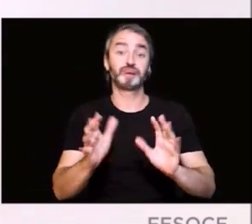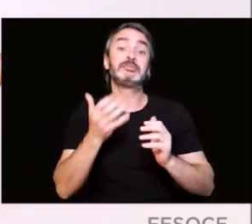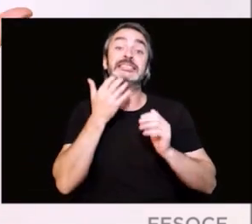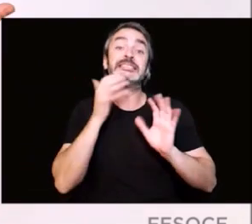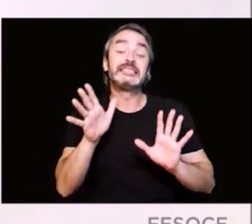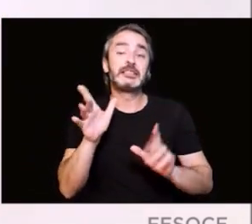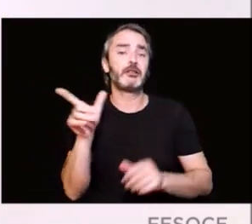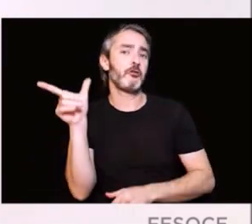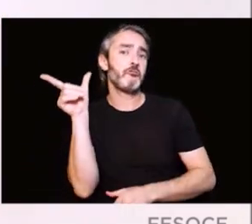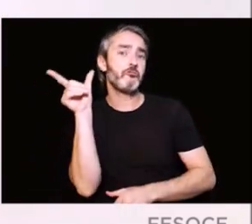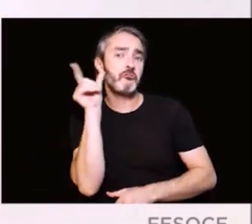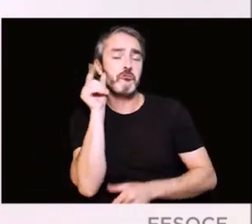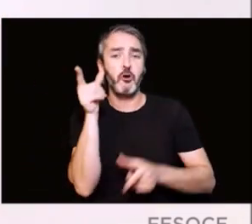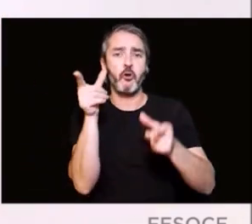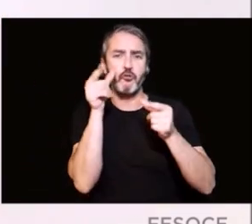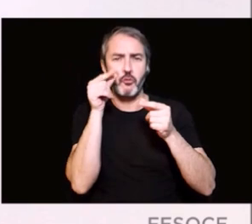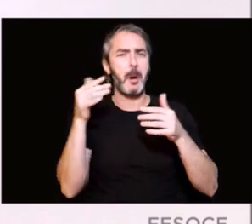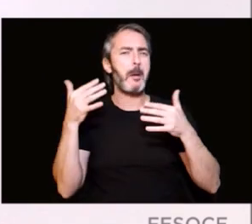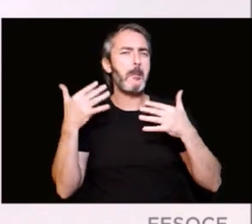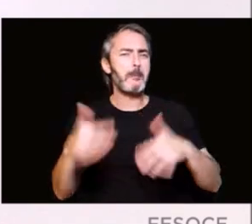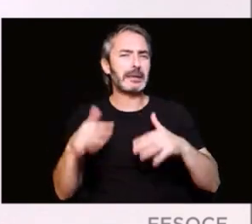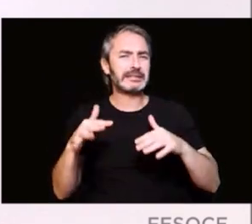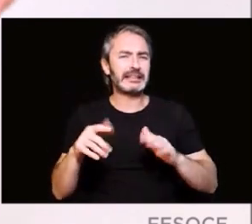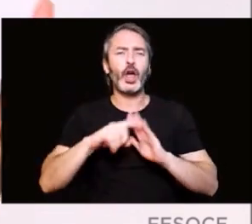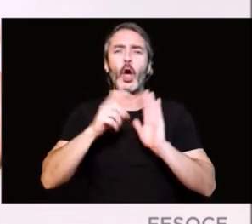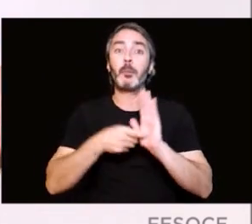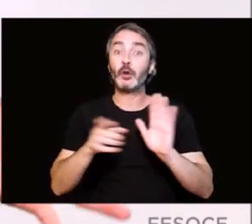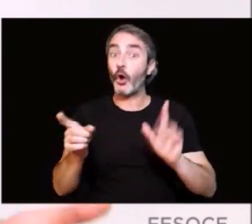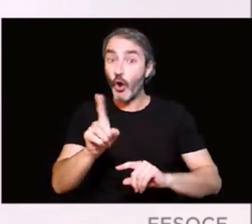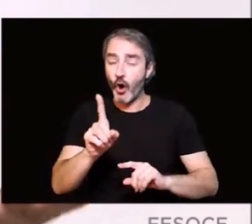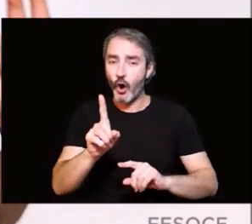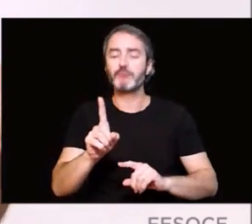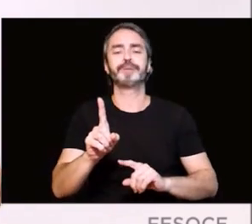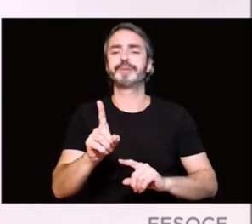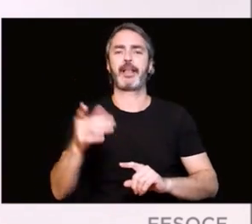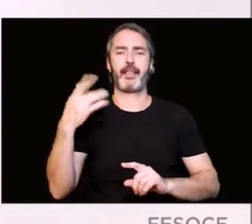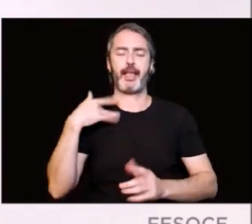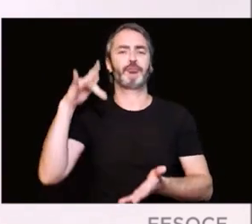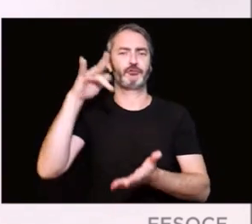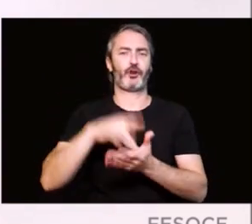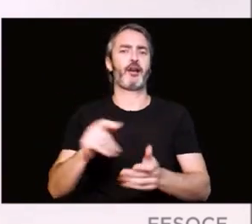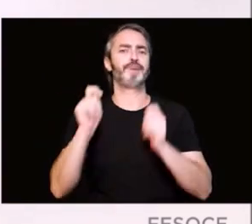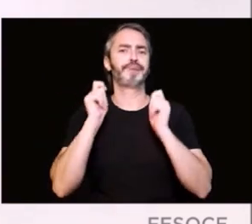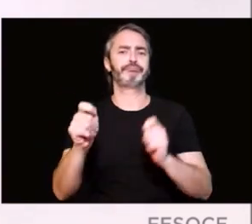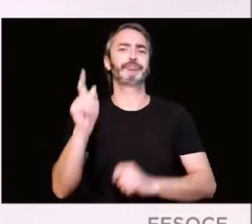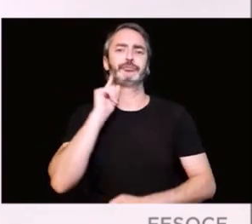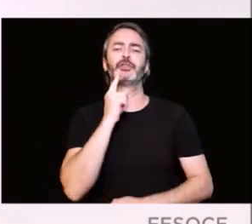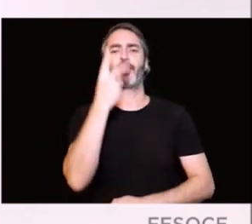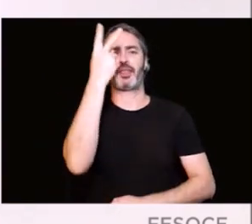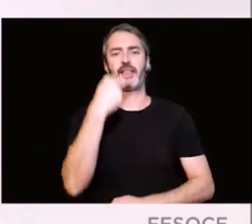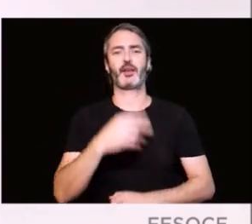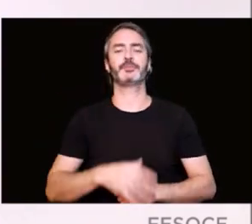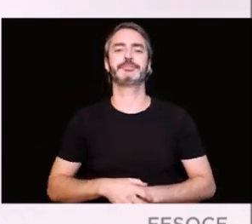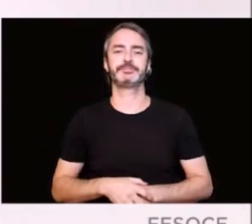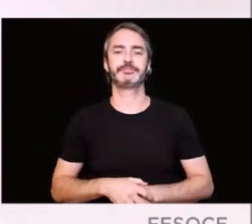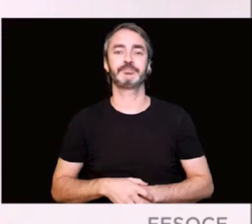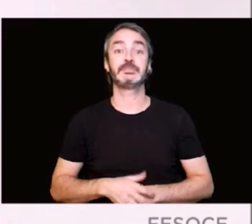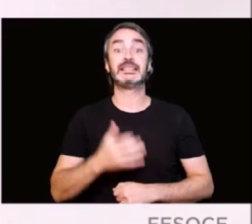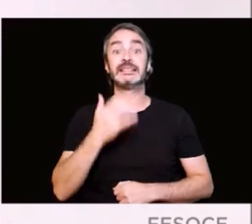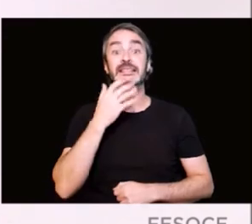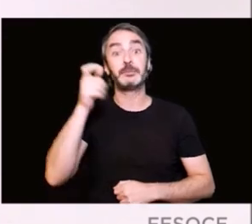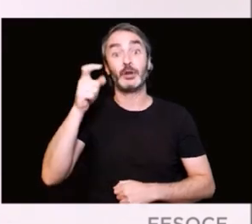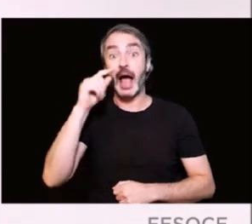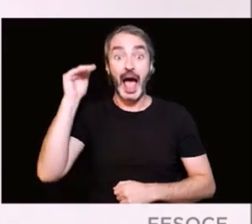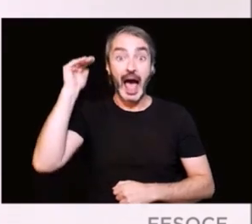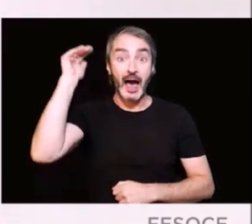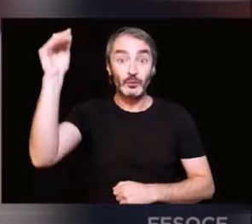una pérdida significativa de visión y audición, aunque no sean totales, ya tenemos un caso de sordoceguera. Si es en una